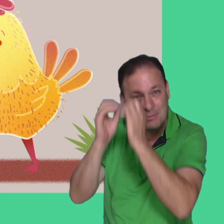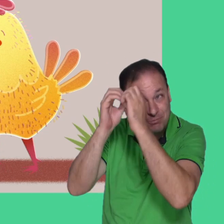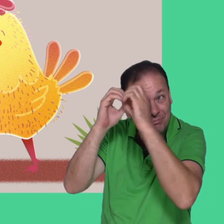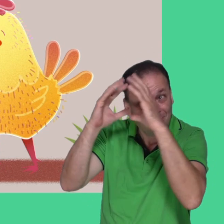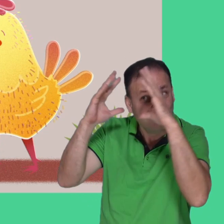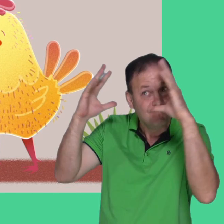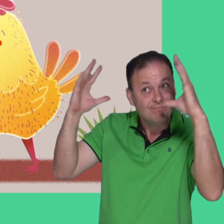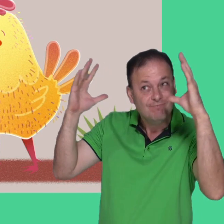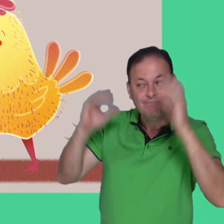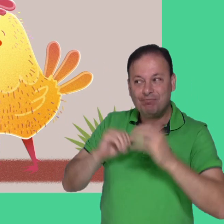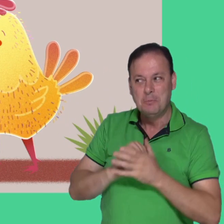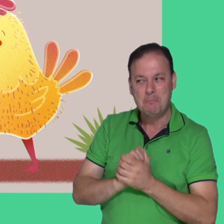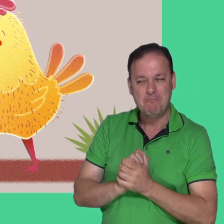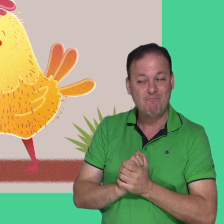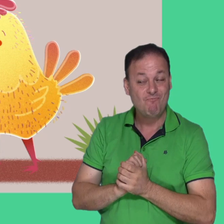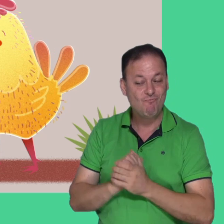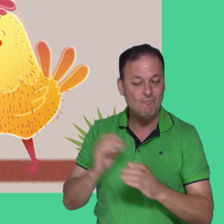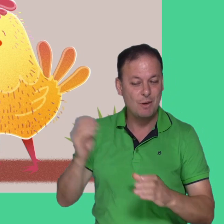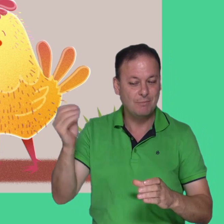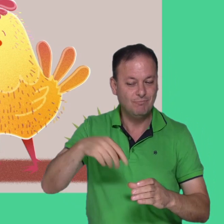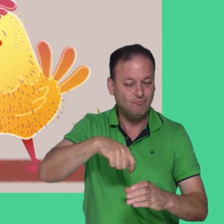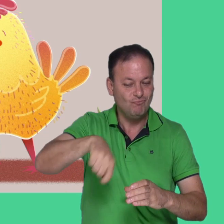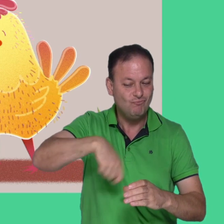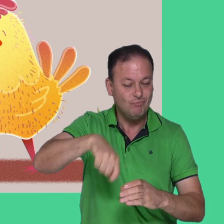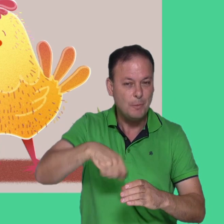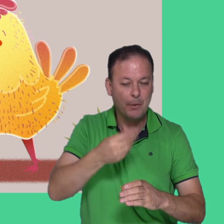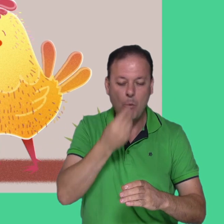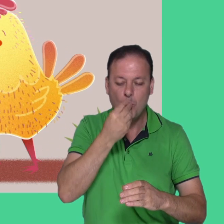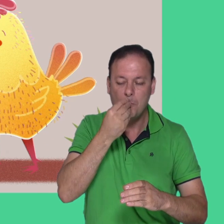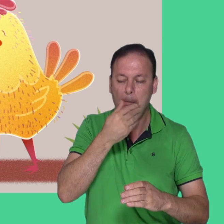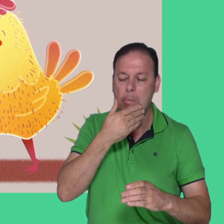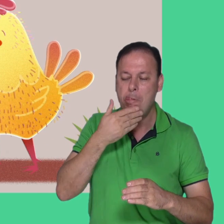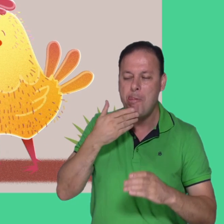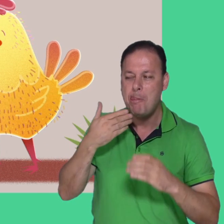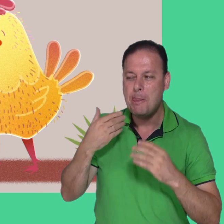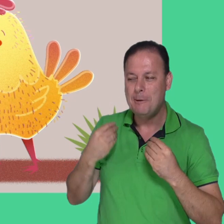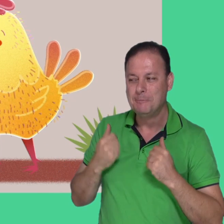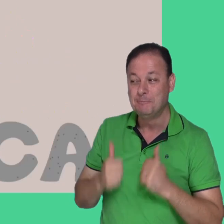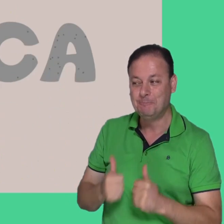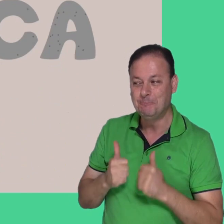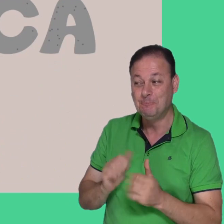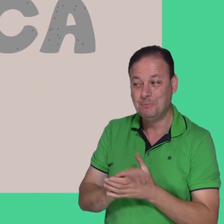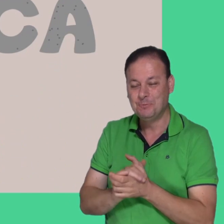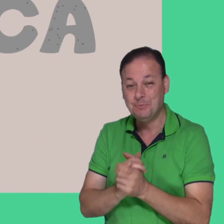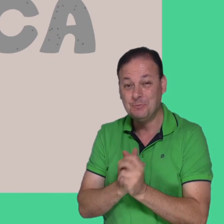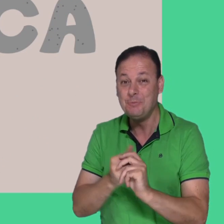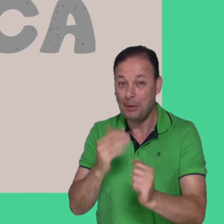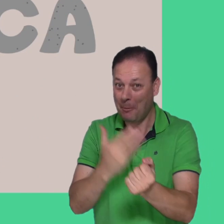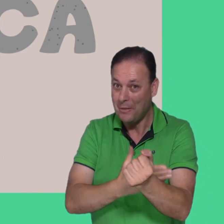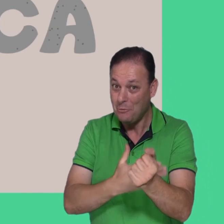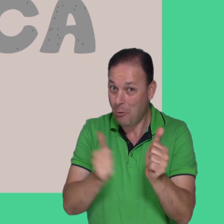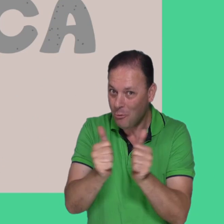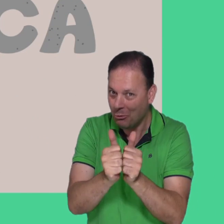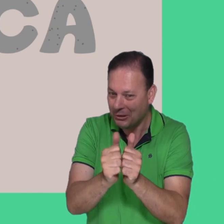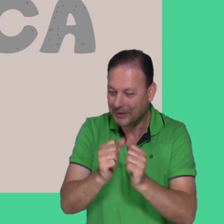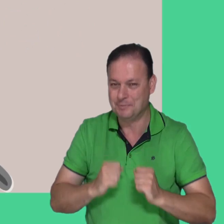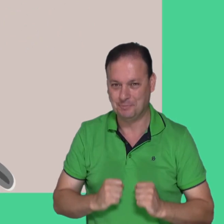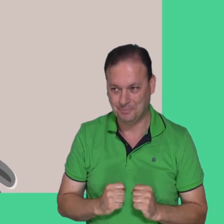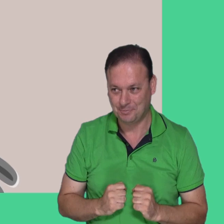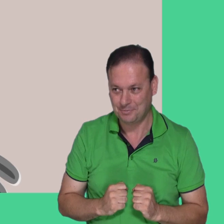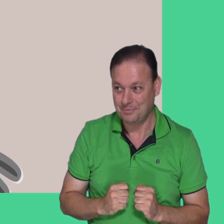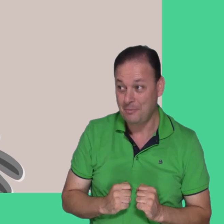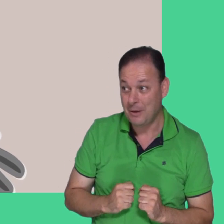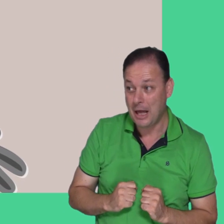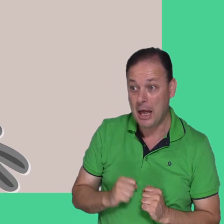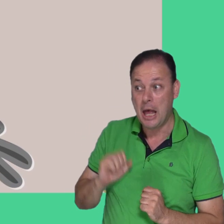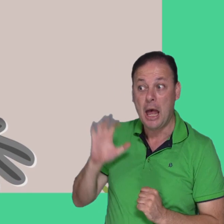¡Esa gallina es perfecta para mi guiso! A Mucuné le encanta comer guiso con mandioca. Cuando estaba a